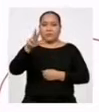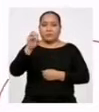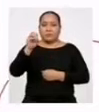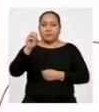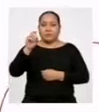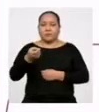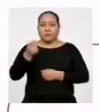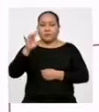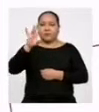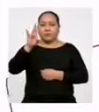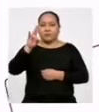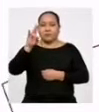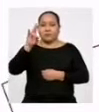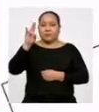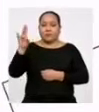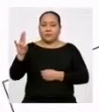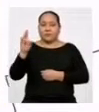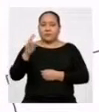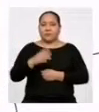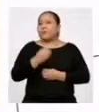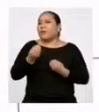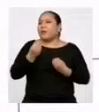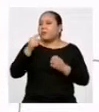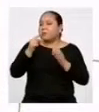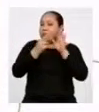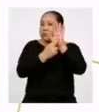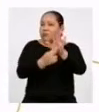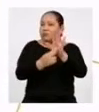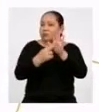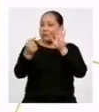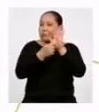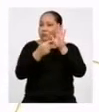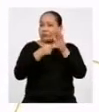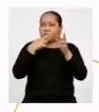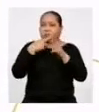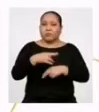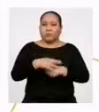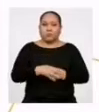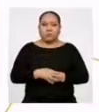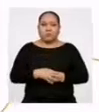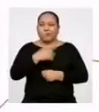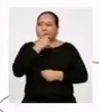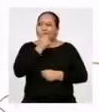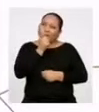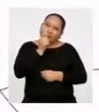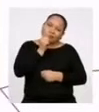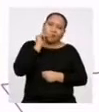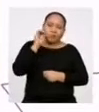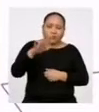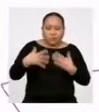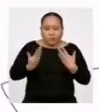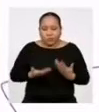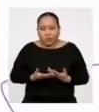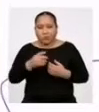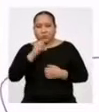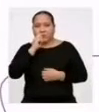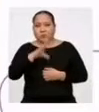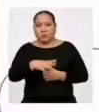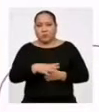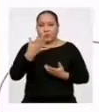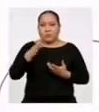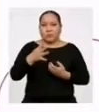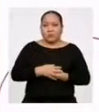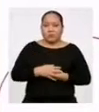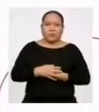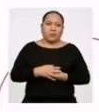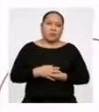,77. ¿Y cómo interpretarías este resultado? Podemos concluir que la edad